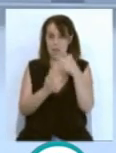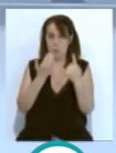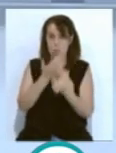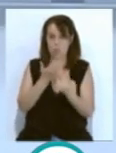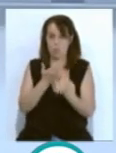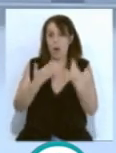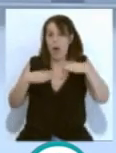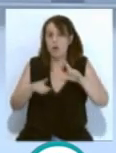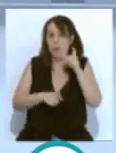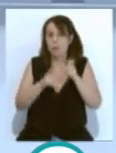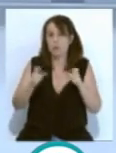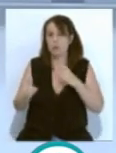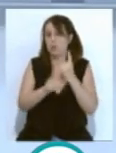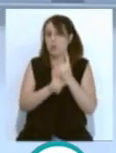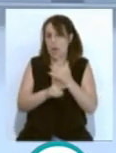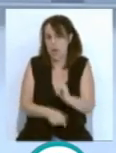discrepantes sobre su uso.